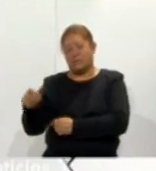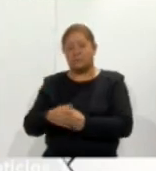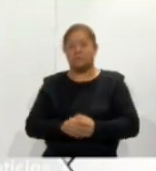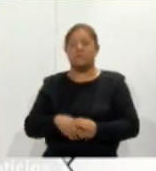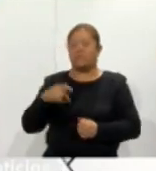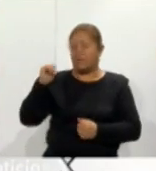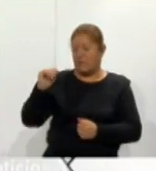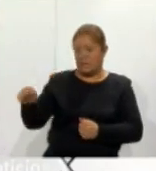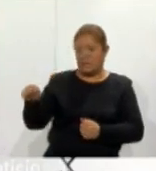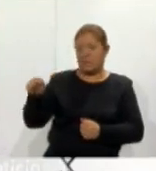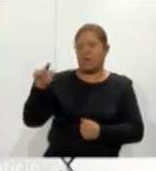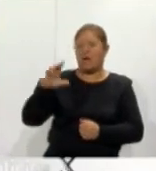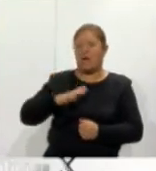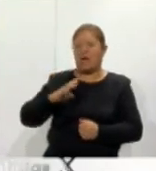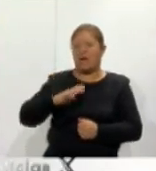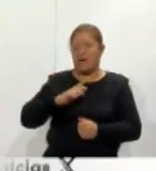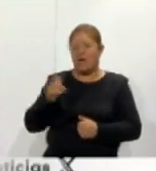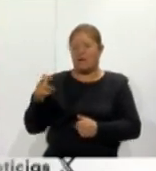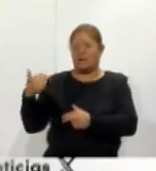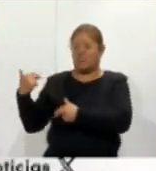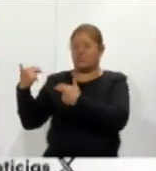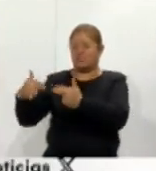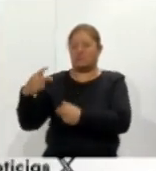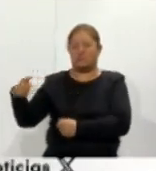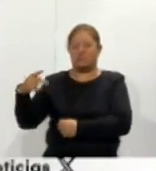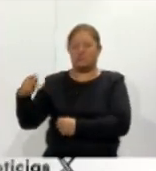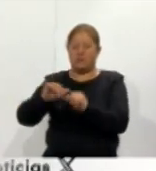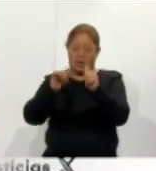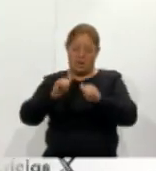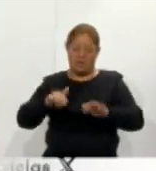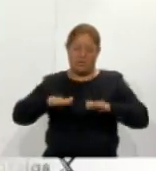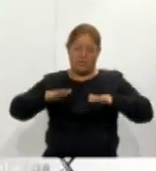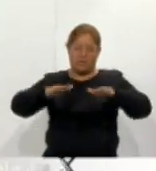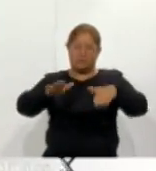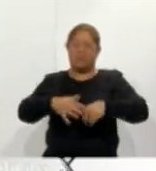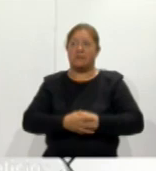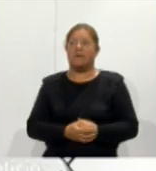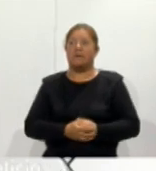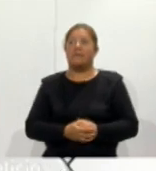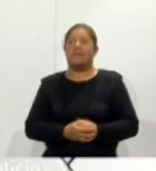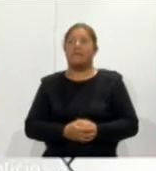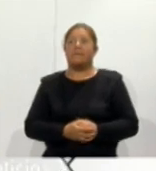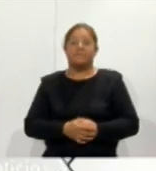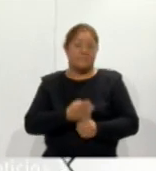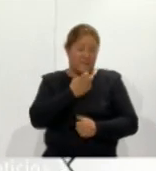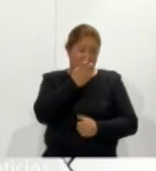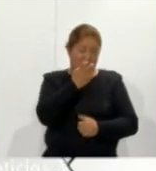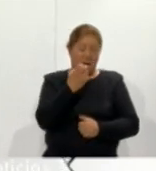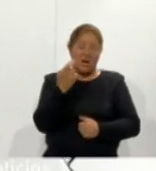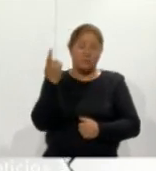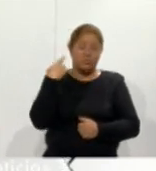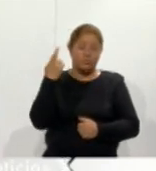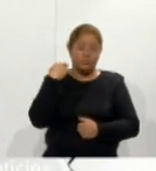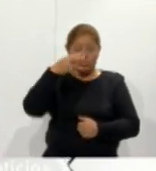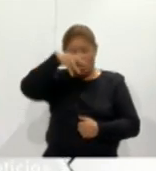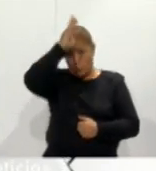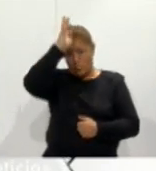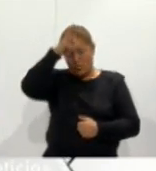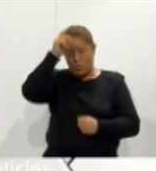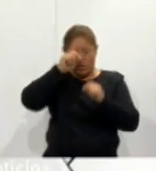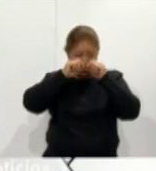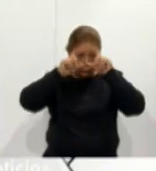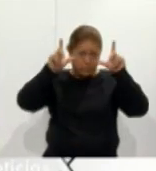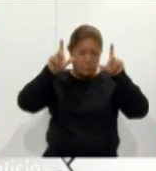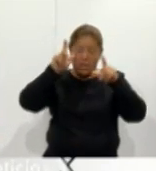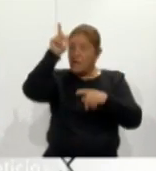autoría que refleja sus antecedentes familiares en el arte textil. Los gritos de gallos despiertan la aurora, la